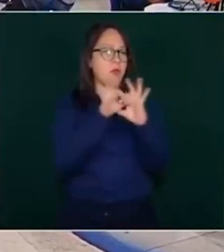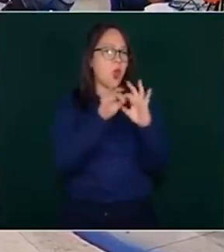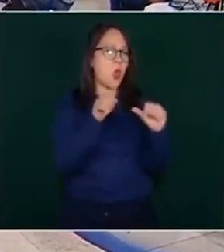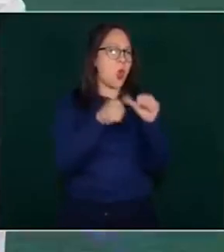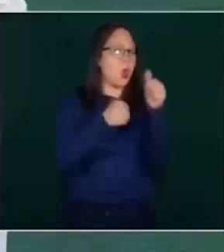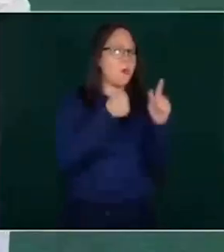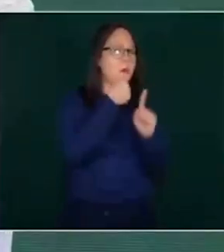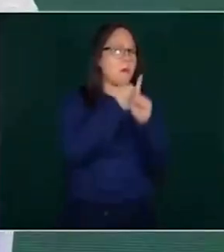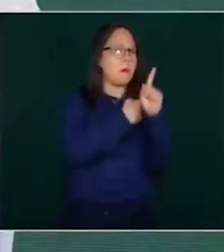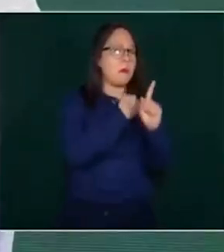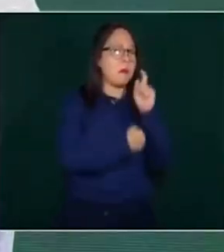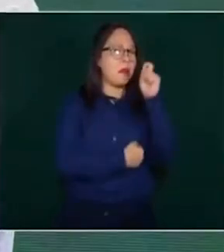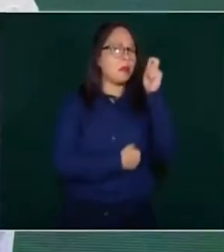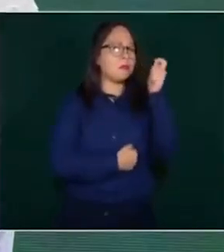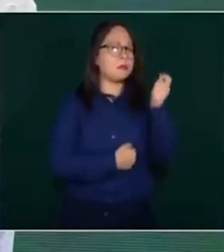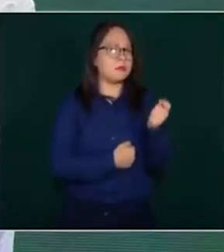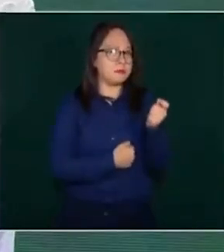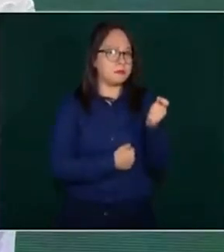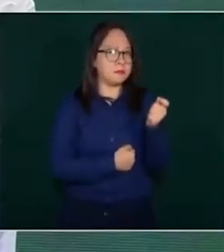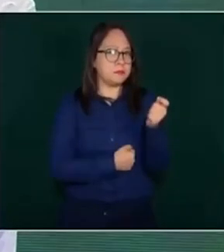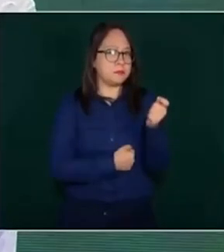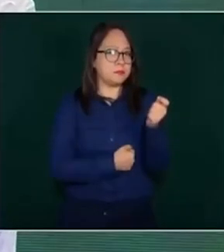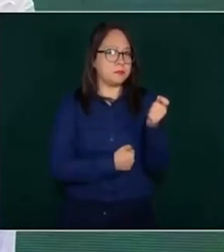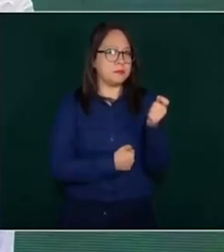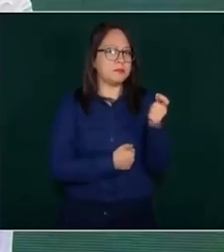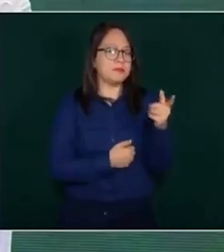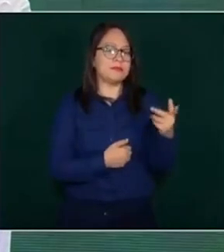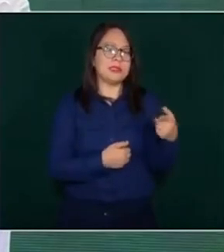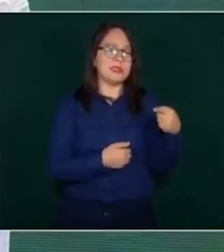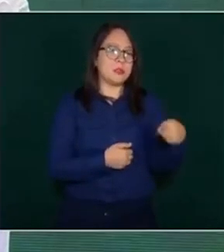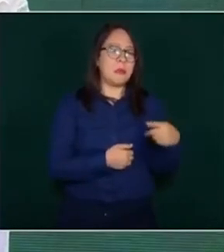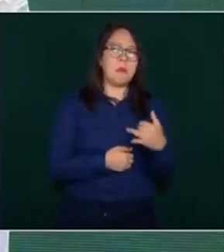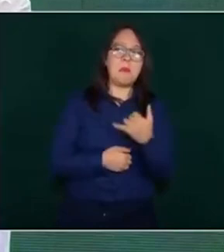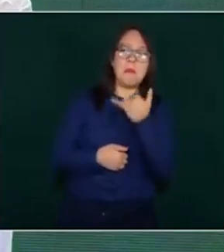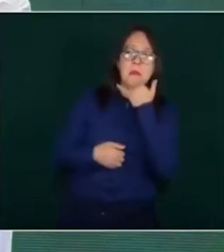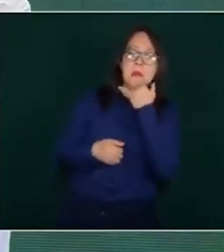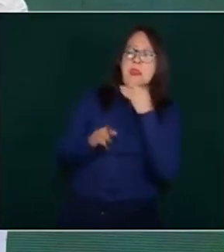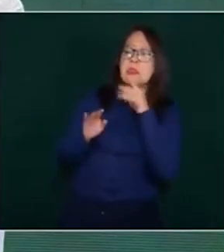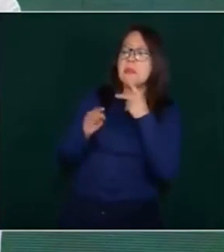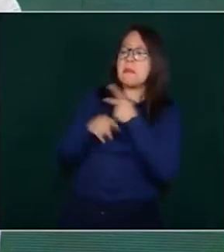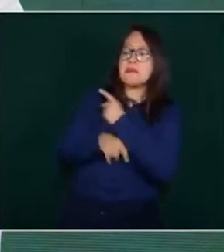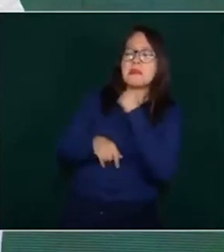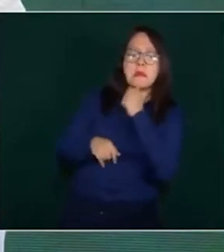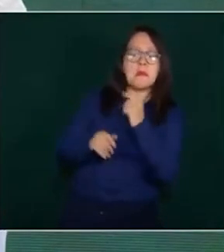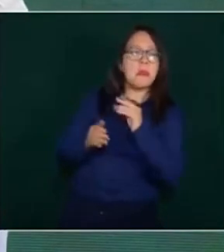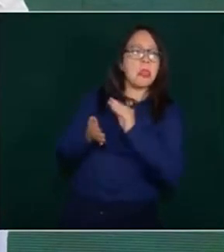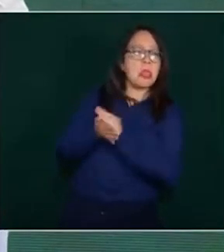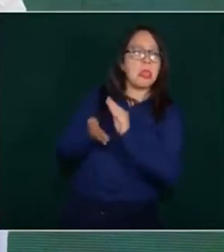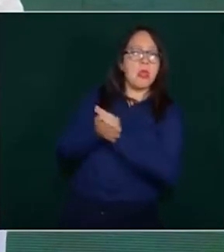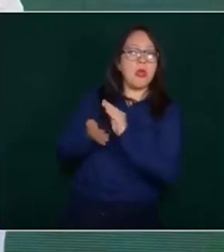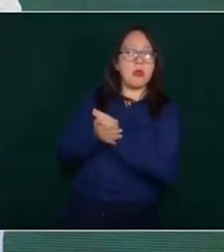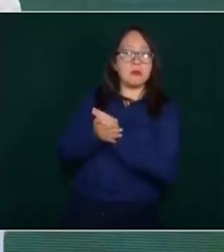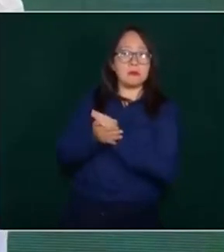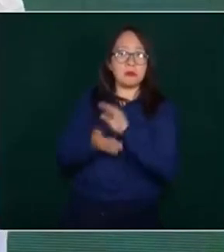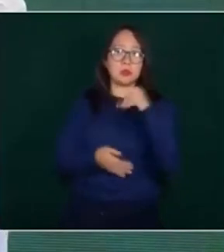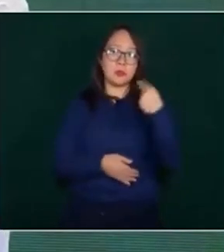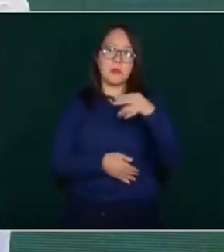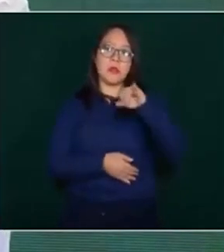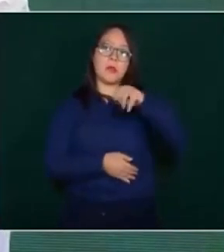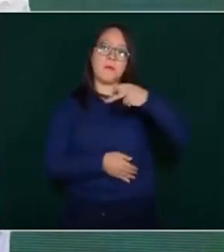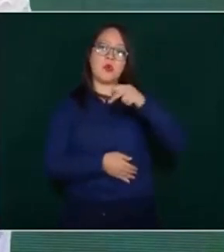es la impunidad. Por eso hablamos de cero